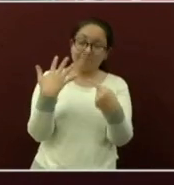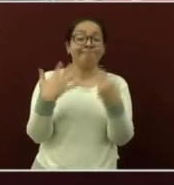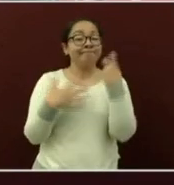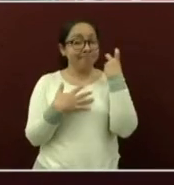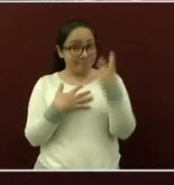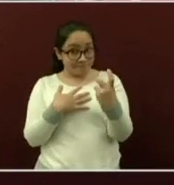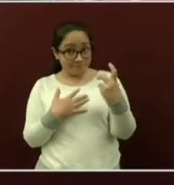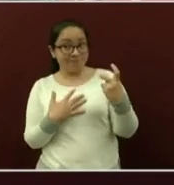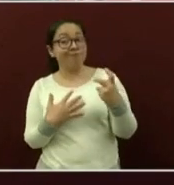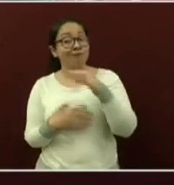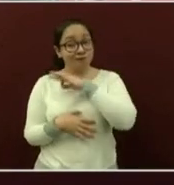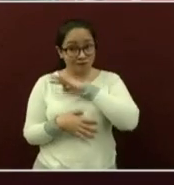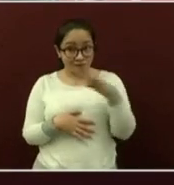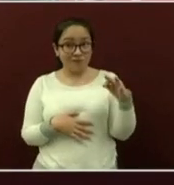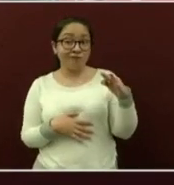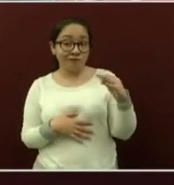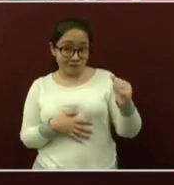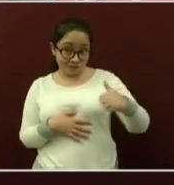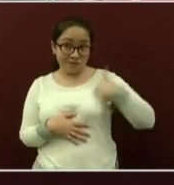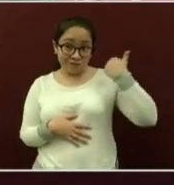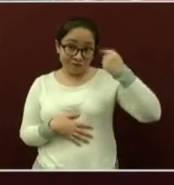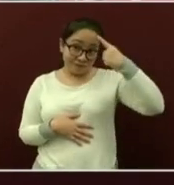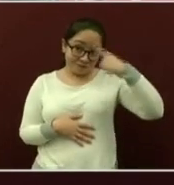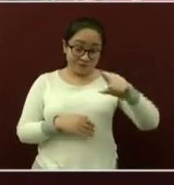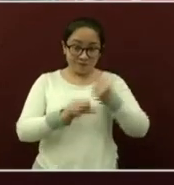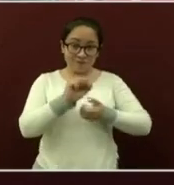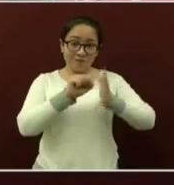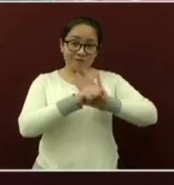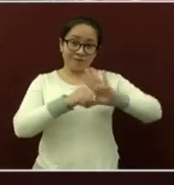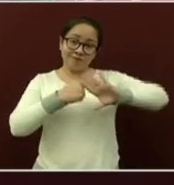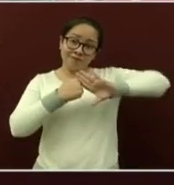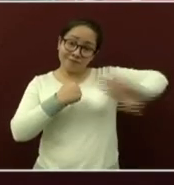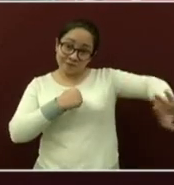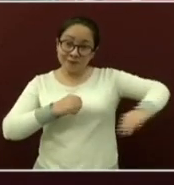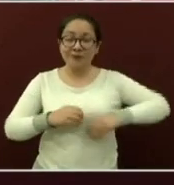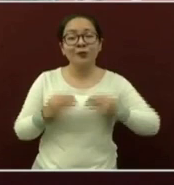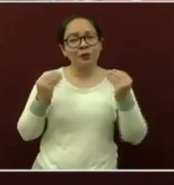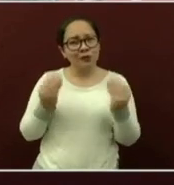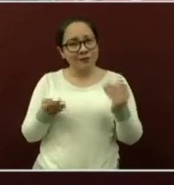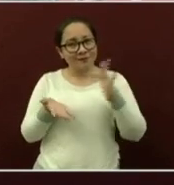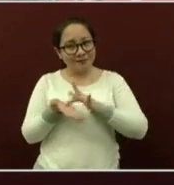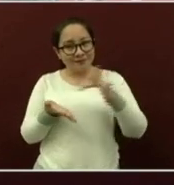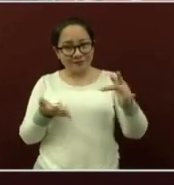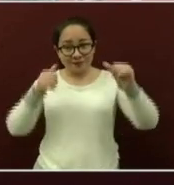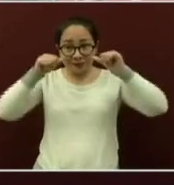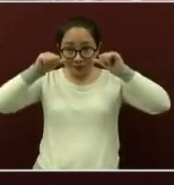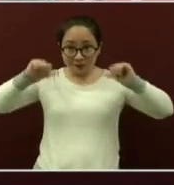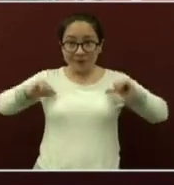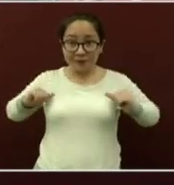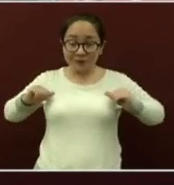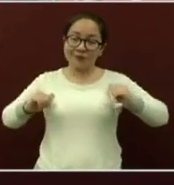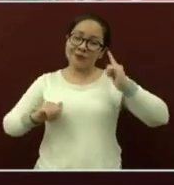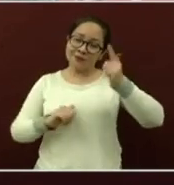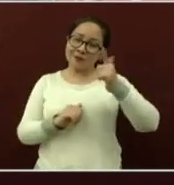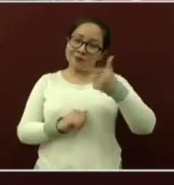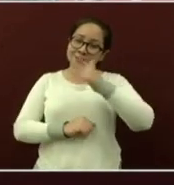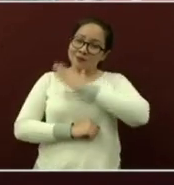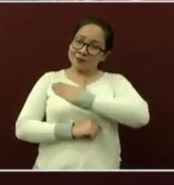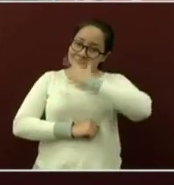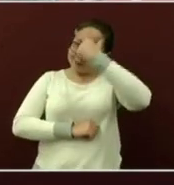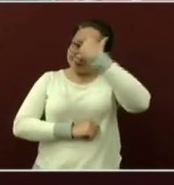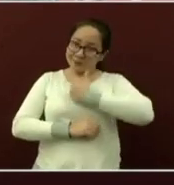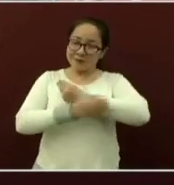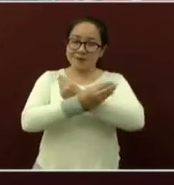por hoy las mejores armas contra el coronavirus muchísimas gracias por su atención y que pasen ustedes muy